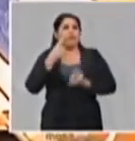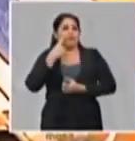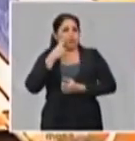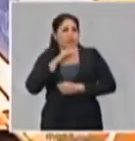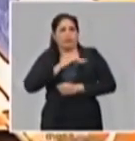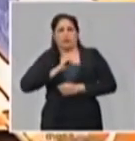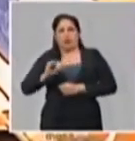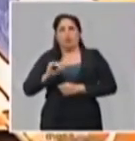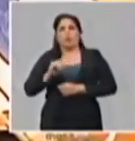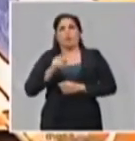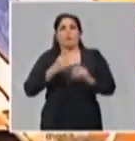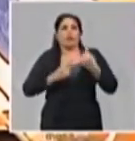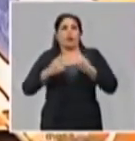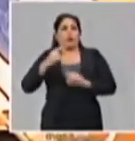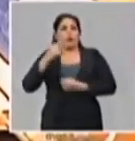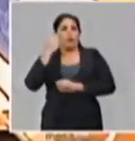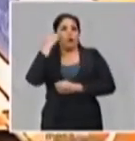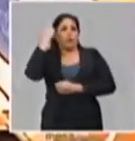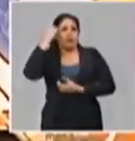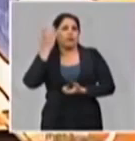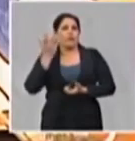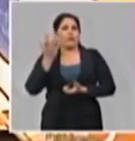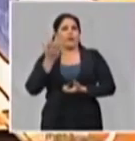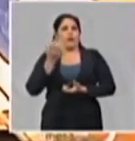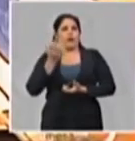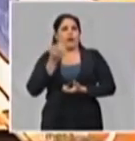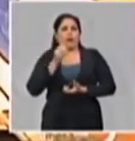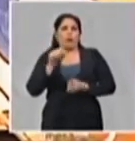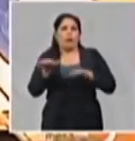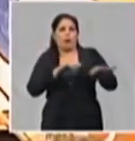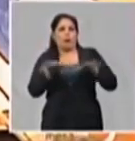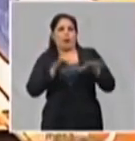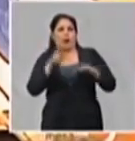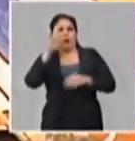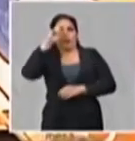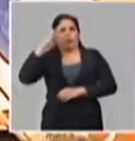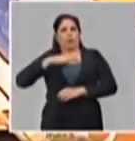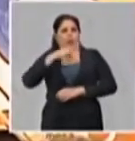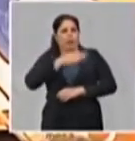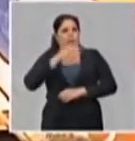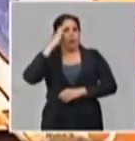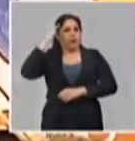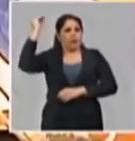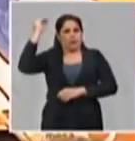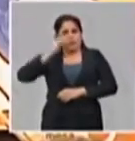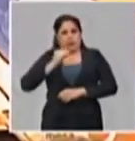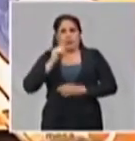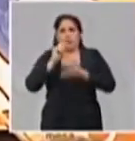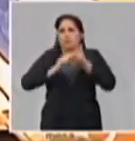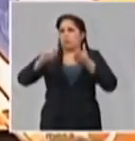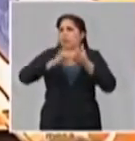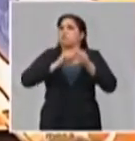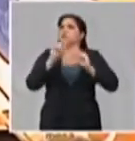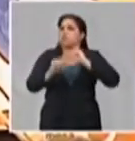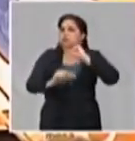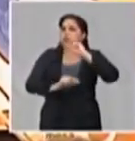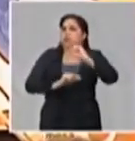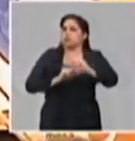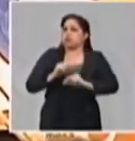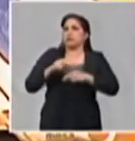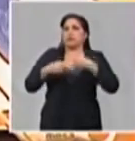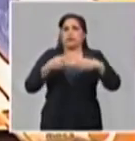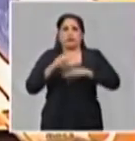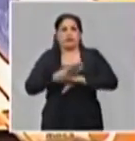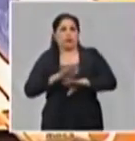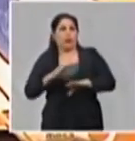que se han dado ya capacitaciones, se han ido preparando y se ha ido implementando el plan, con lo cual ya